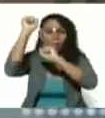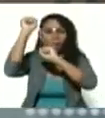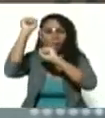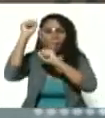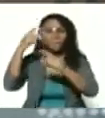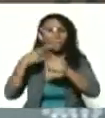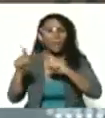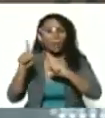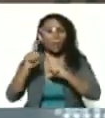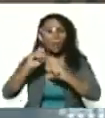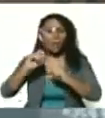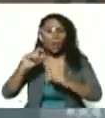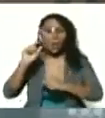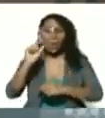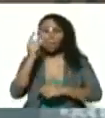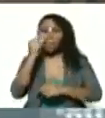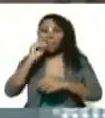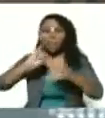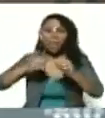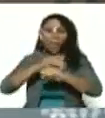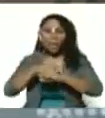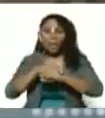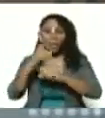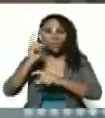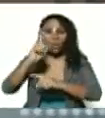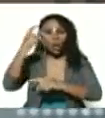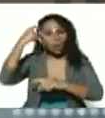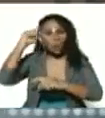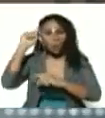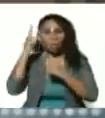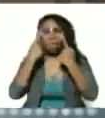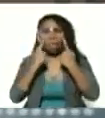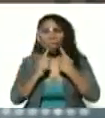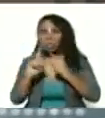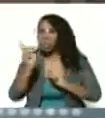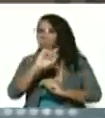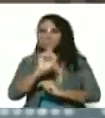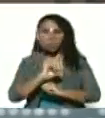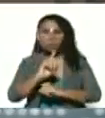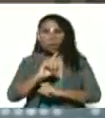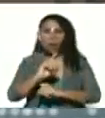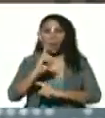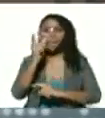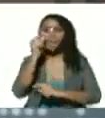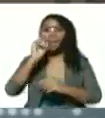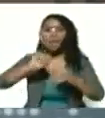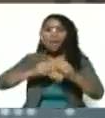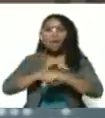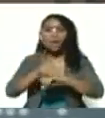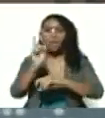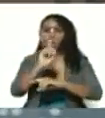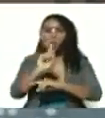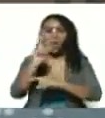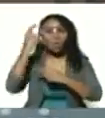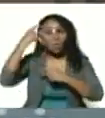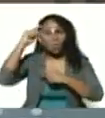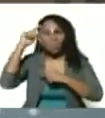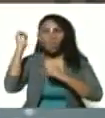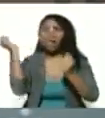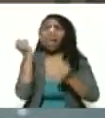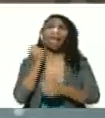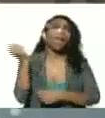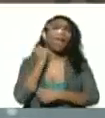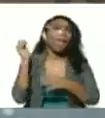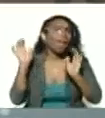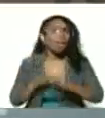Pero a Jorge no lo recordamos con lágrimas, a Jorge no lo recordamos con quejas, a Jorge